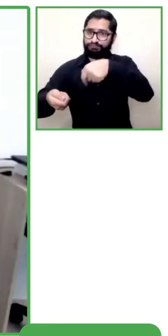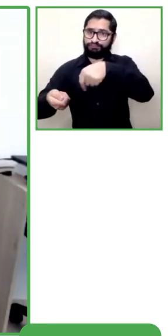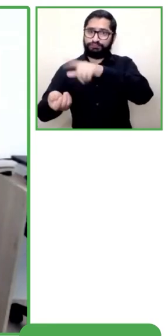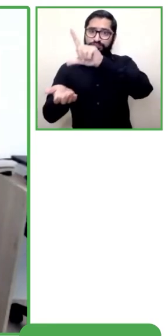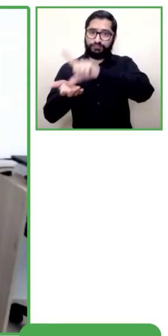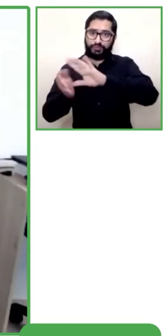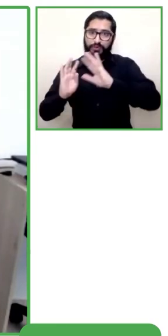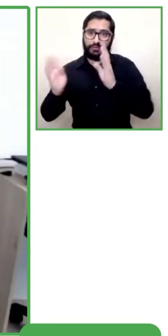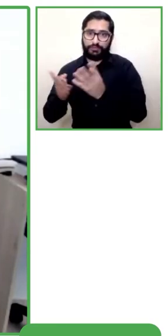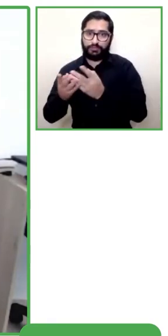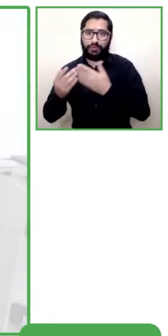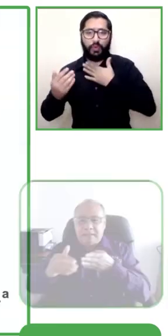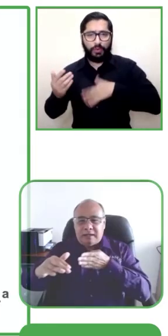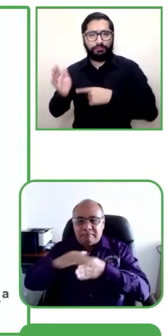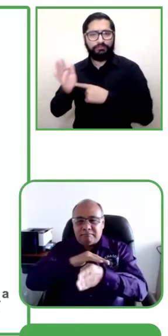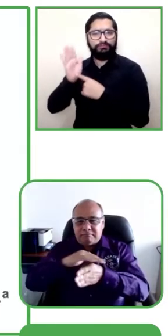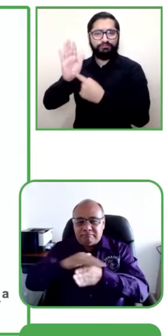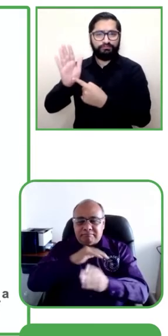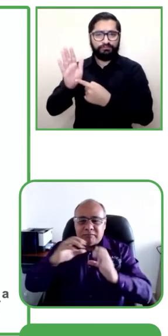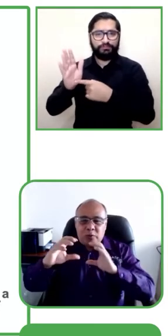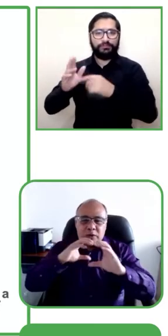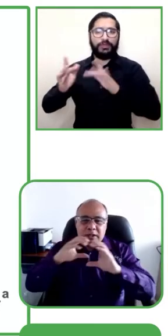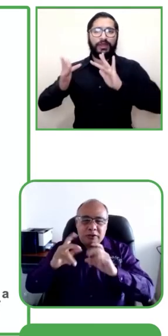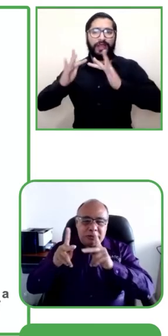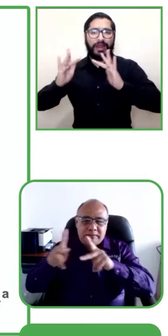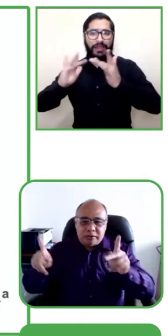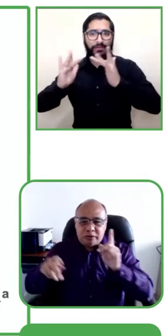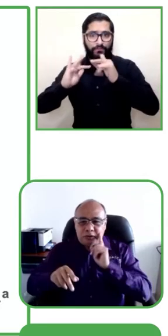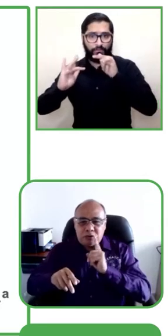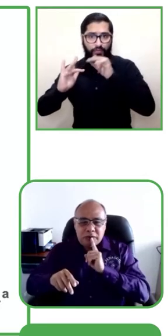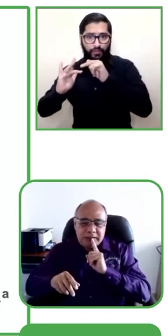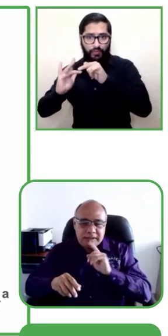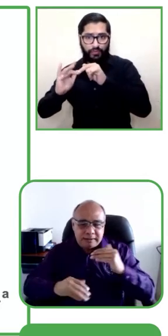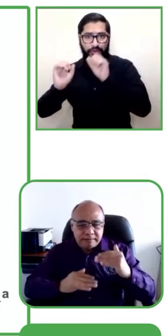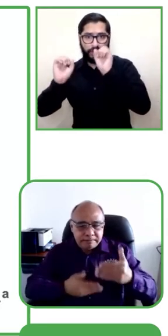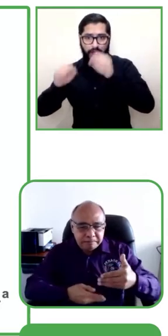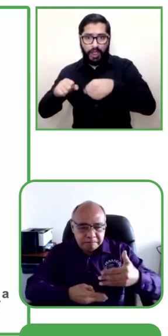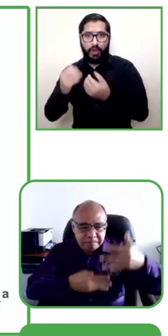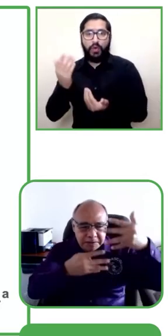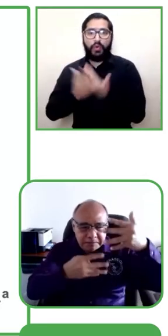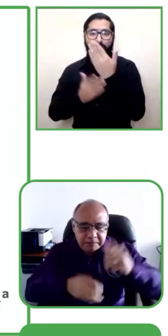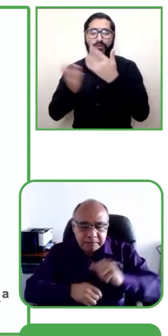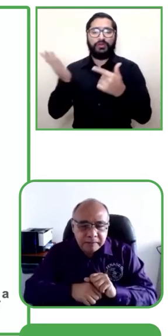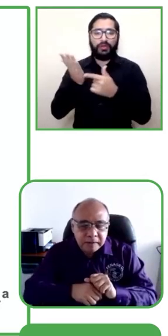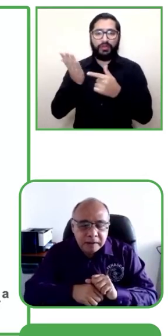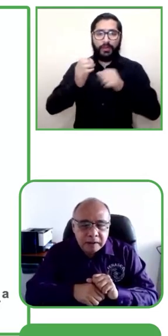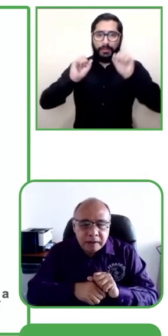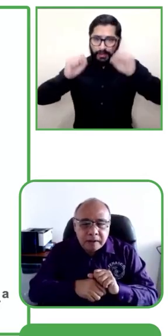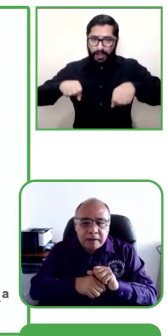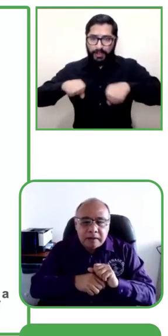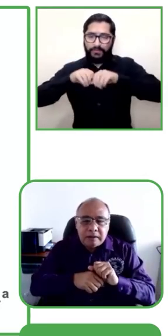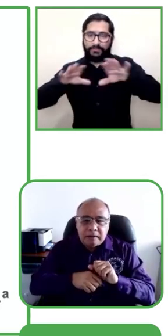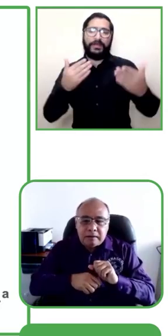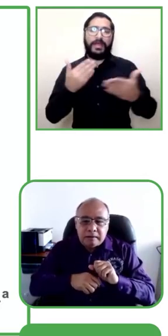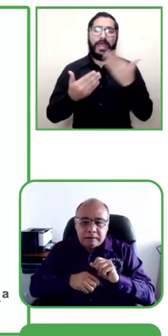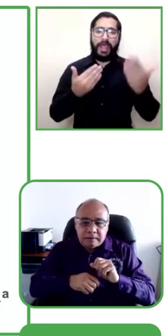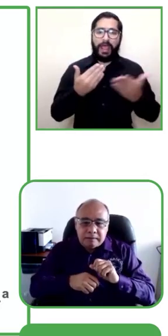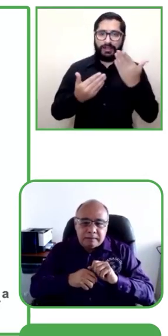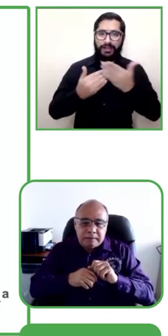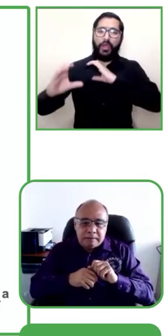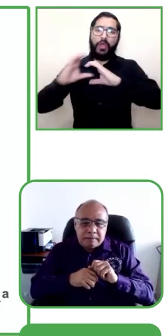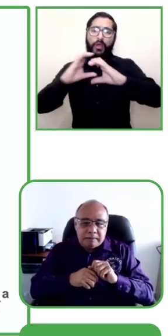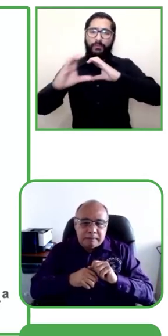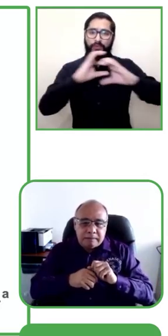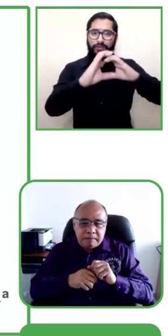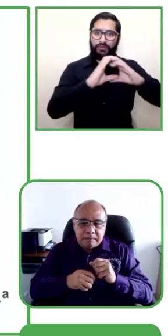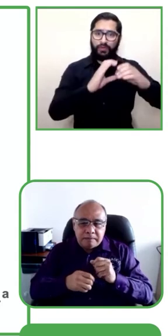Es una plataforma que permite la facilitación o que facilita la comunicación, el acceso a la comunicación